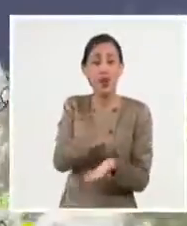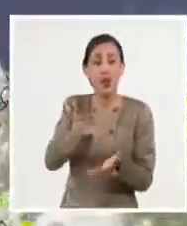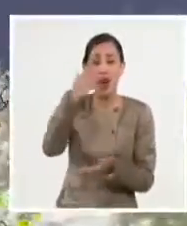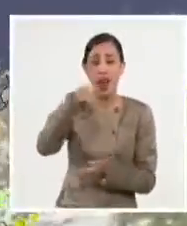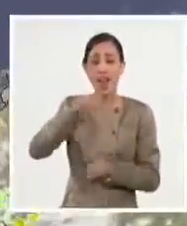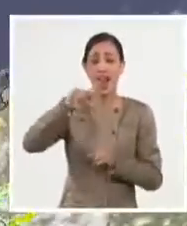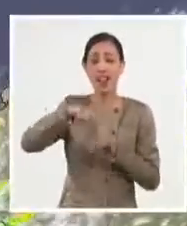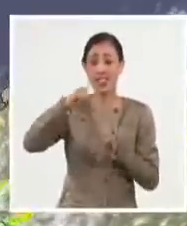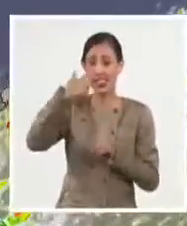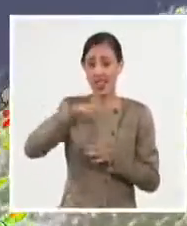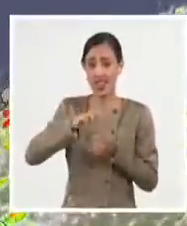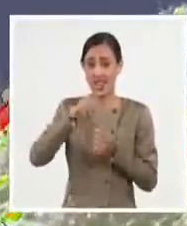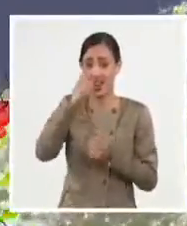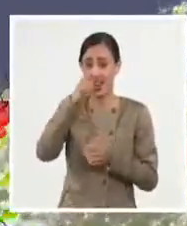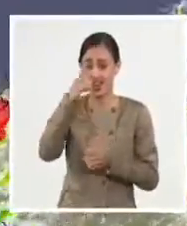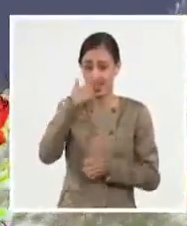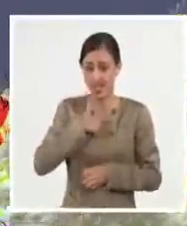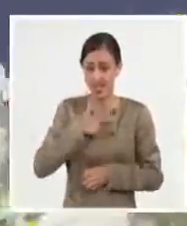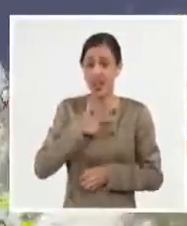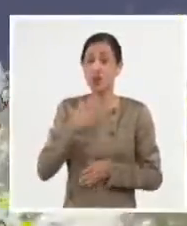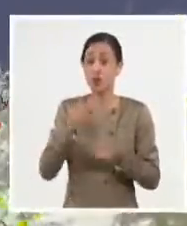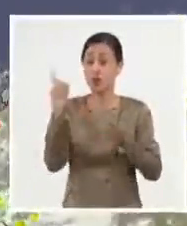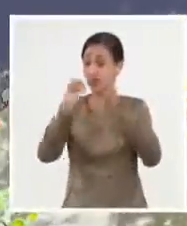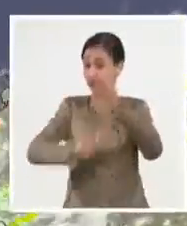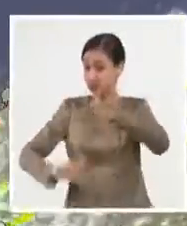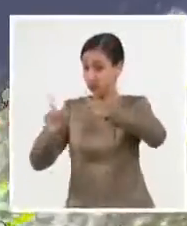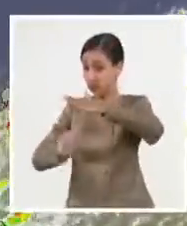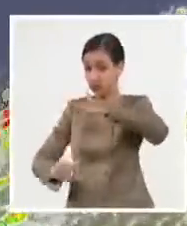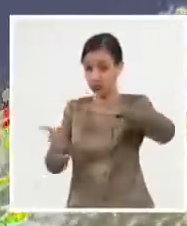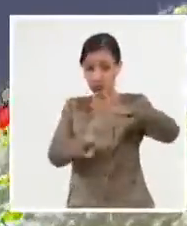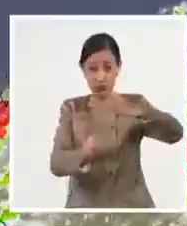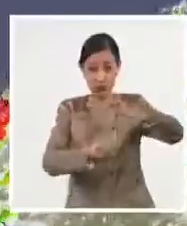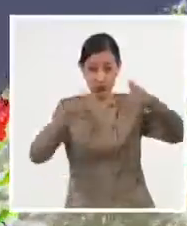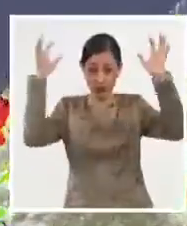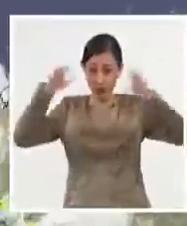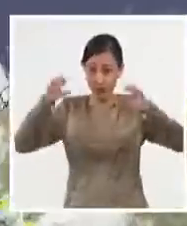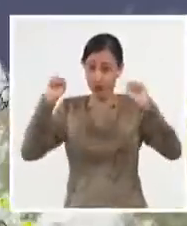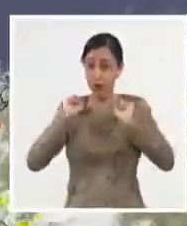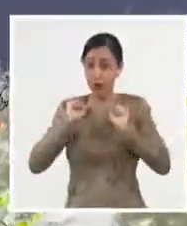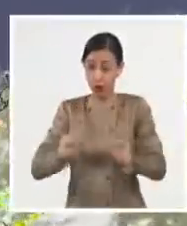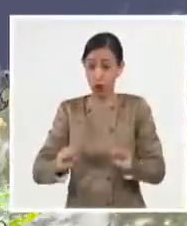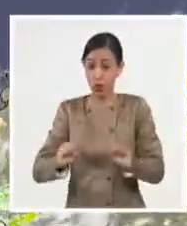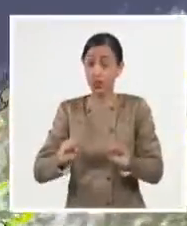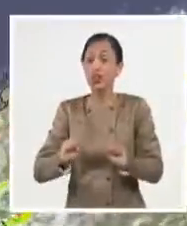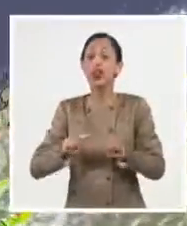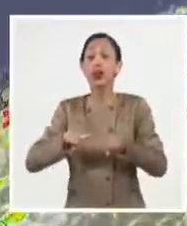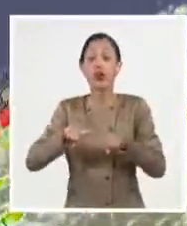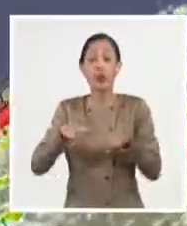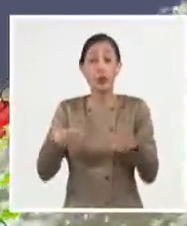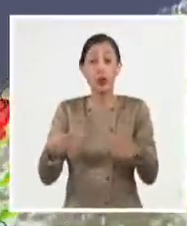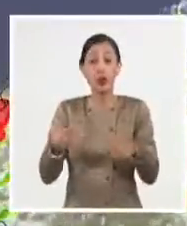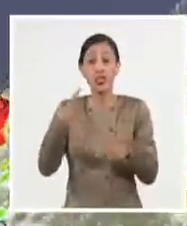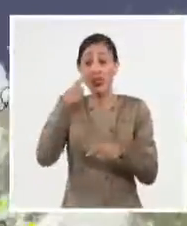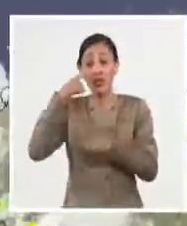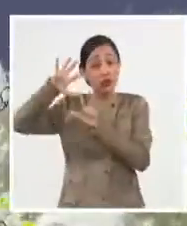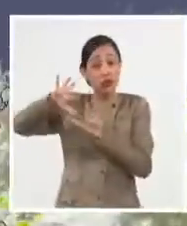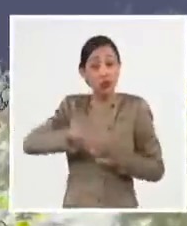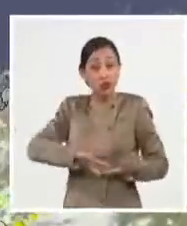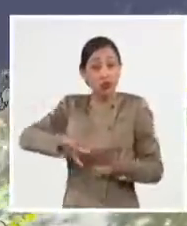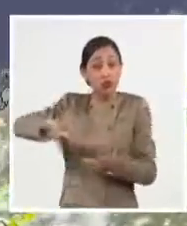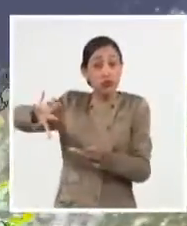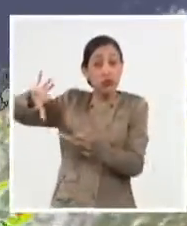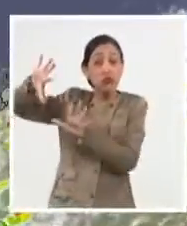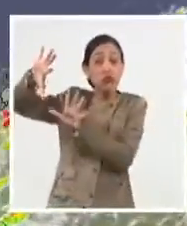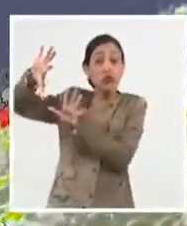granizos y fuertes tormentas eléctricas. Y esto se debe a que esta baja superior incentiva la actividad de chubascos y tormentas